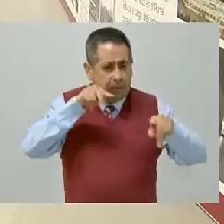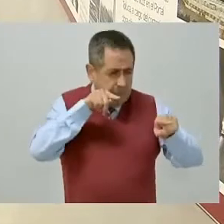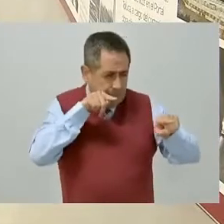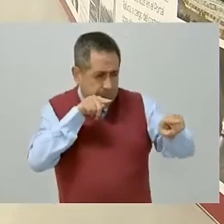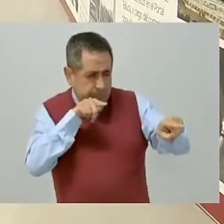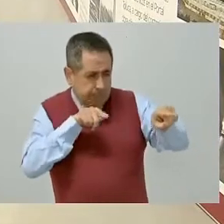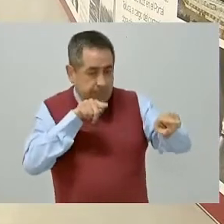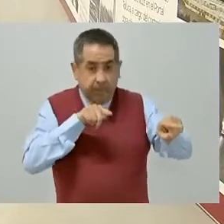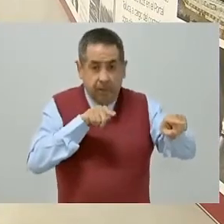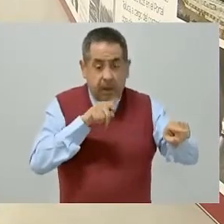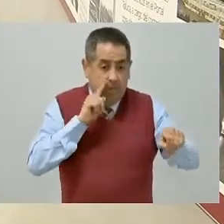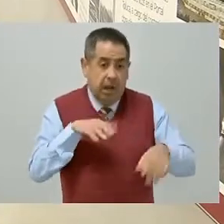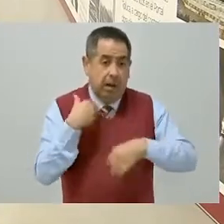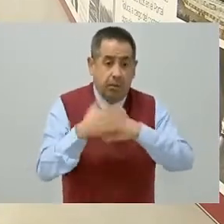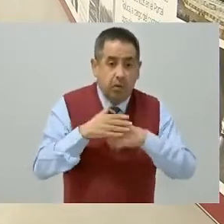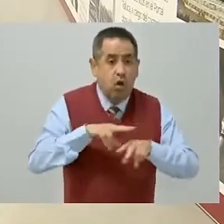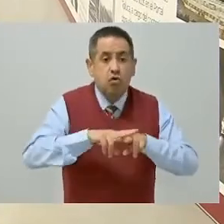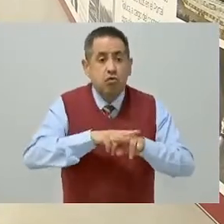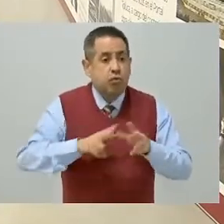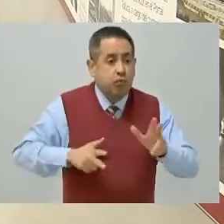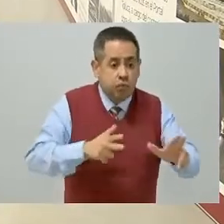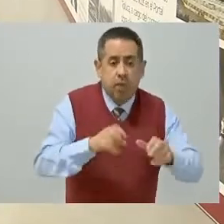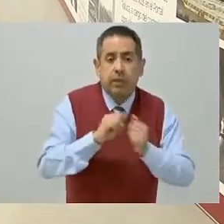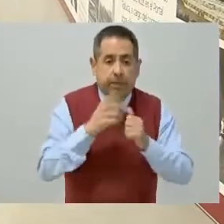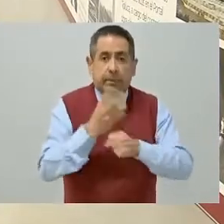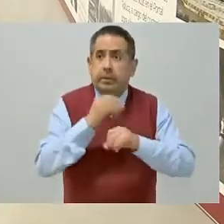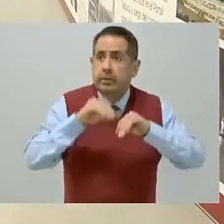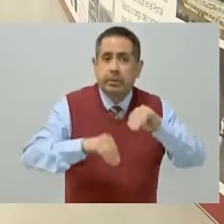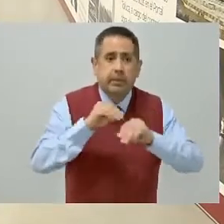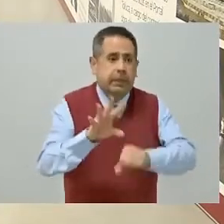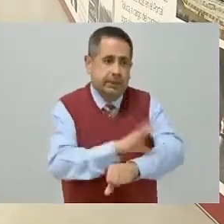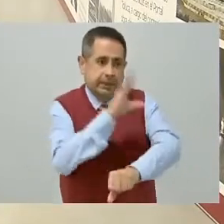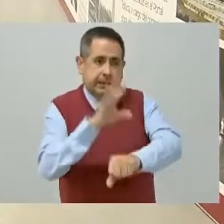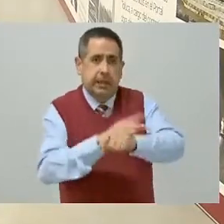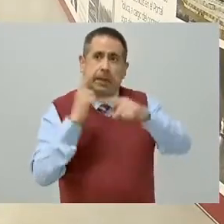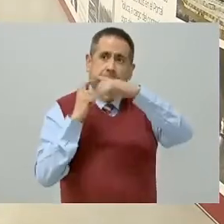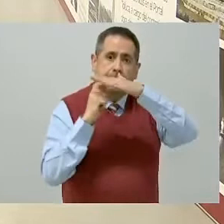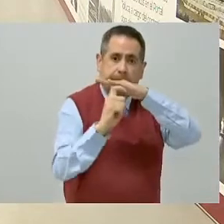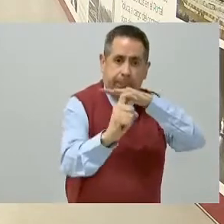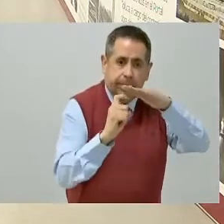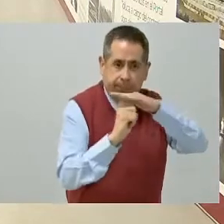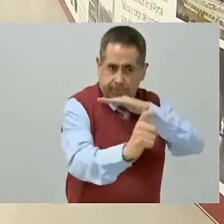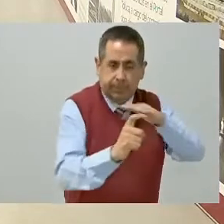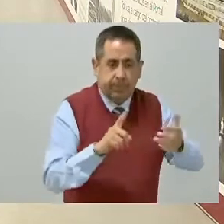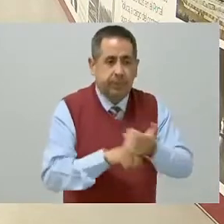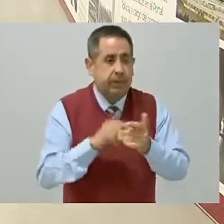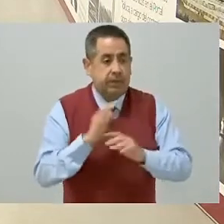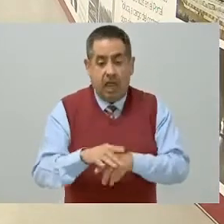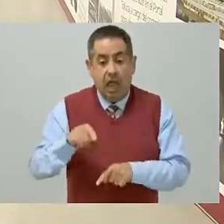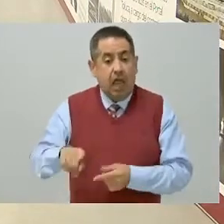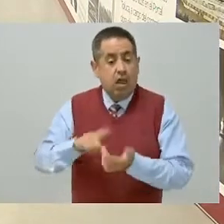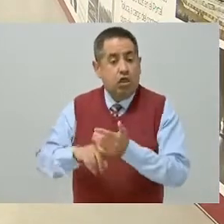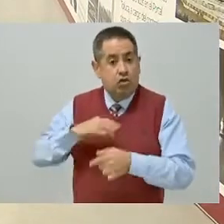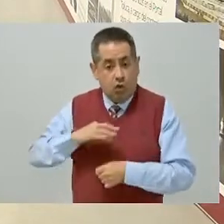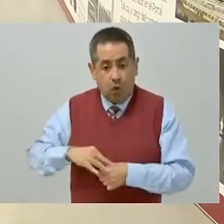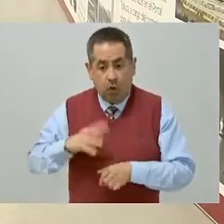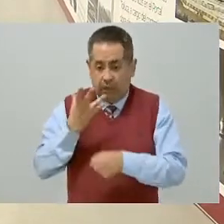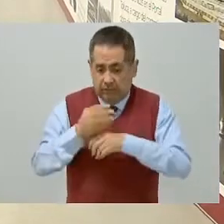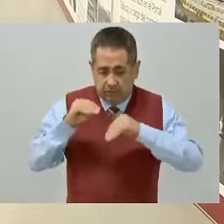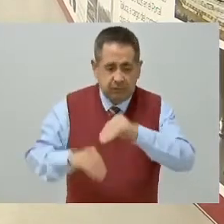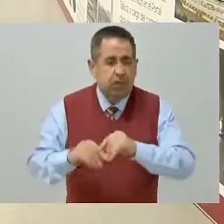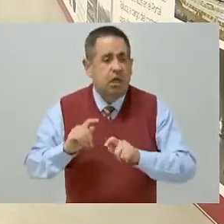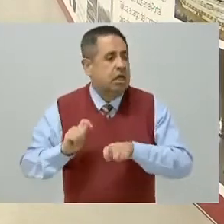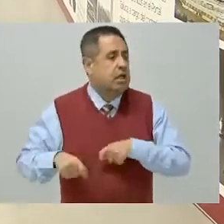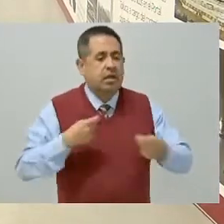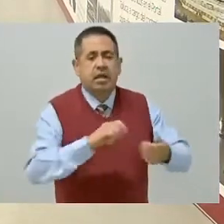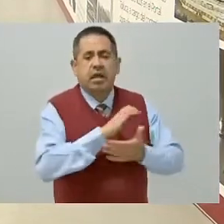la catenaria y las instalaciones electromecánicas. Ya iniciamos la construcción de cuartos técnicos en el portal Toluca, a cargo del contratista de la